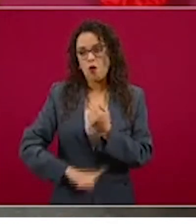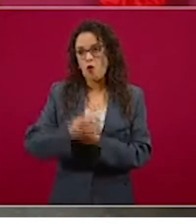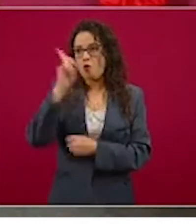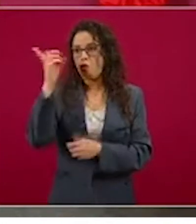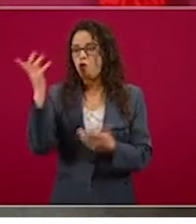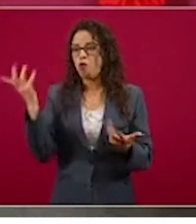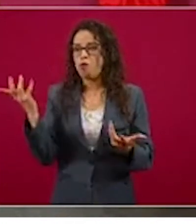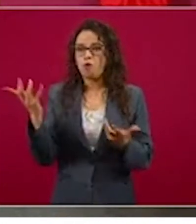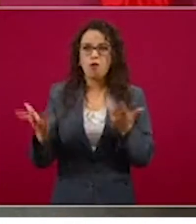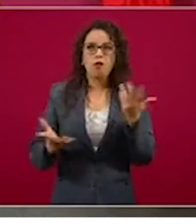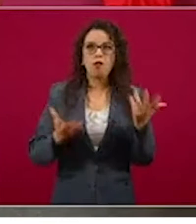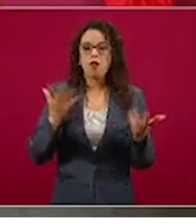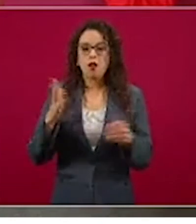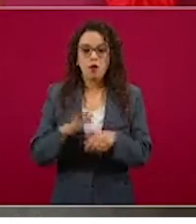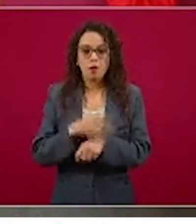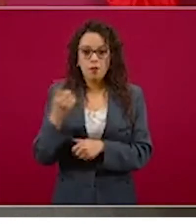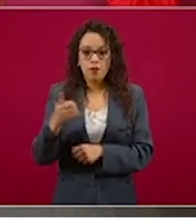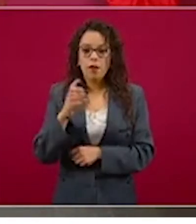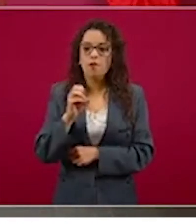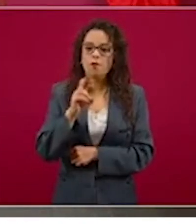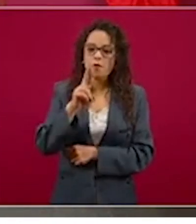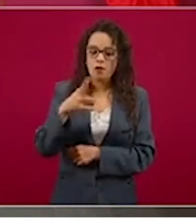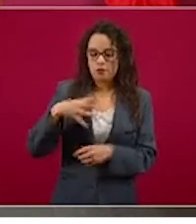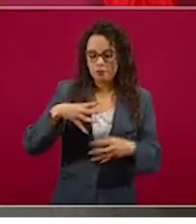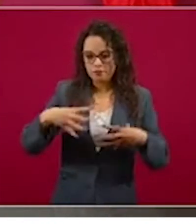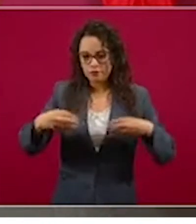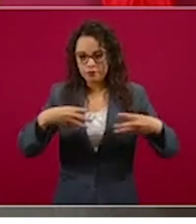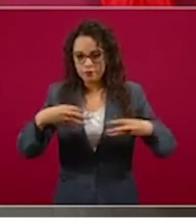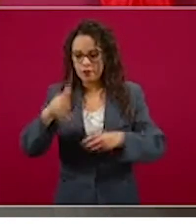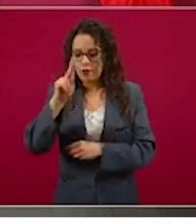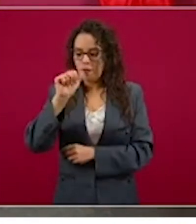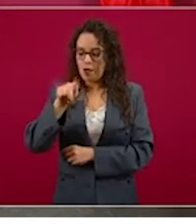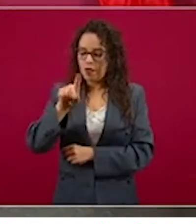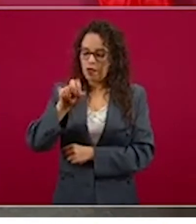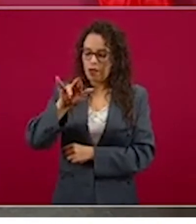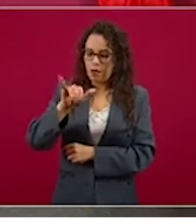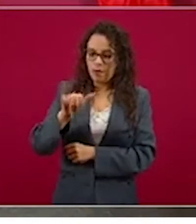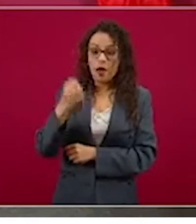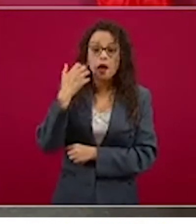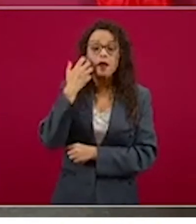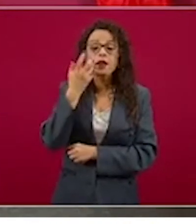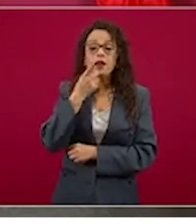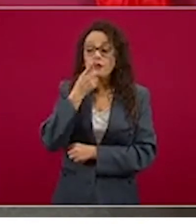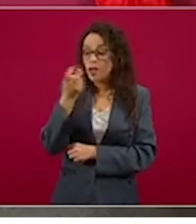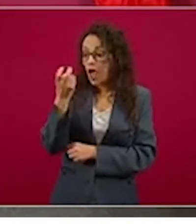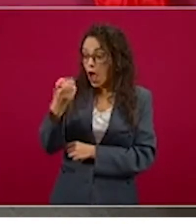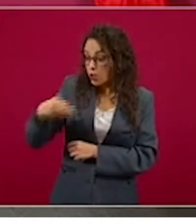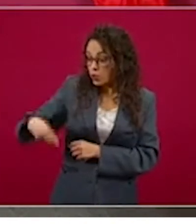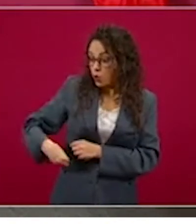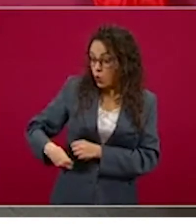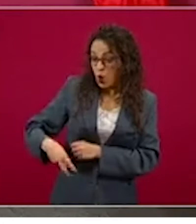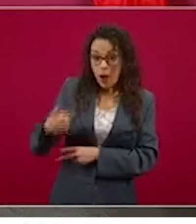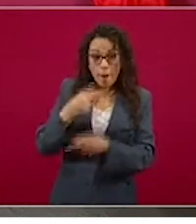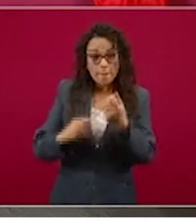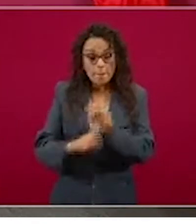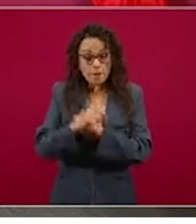fue que la pandemia originó la crisis económica, ya